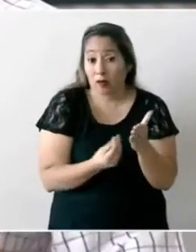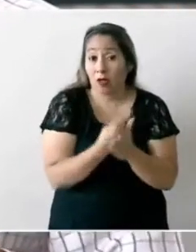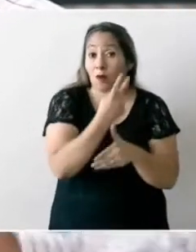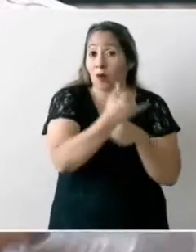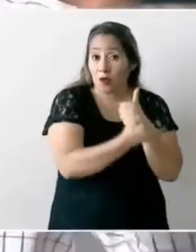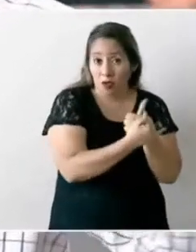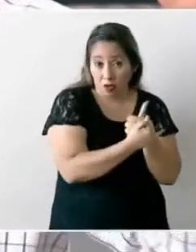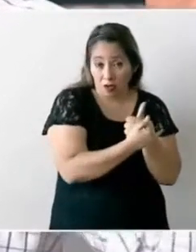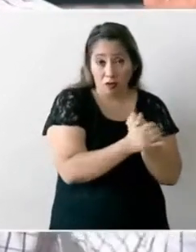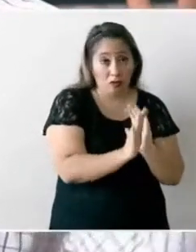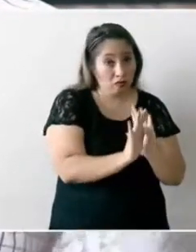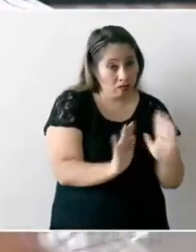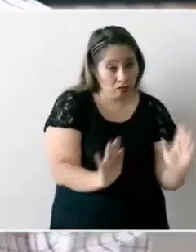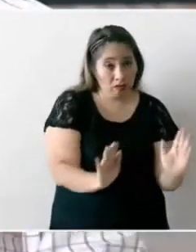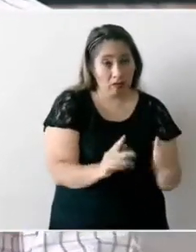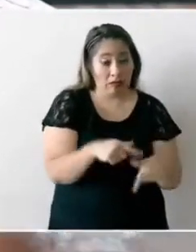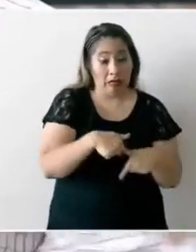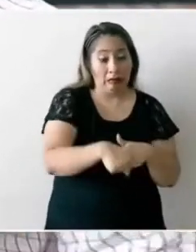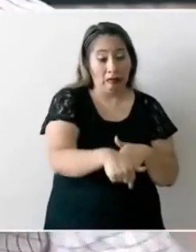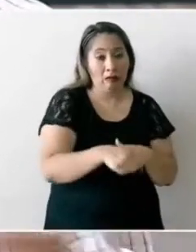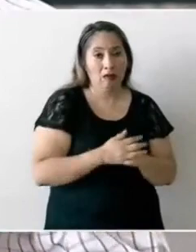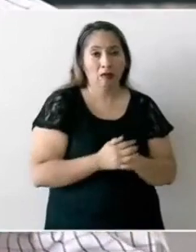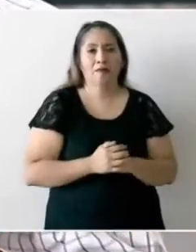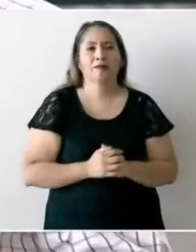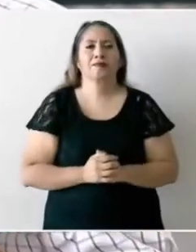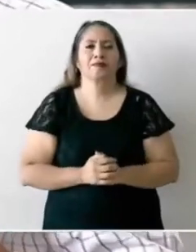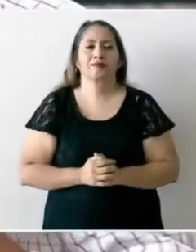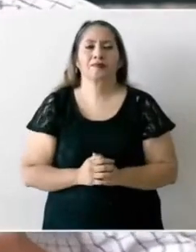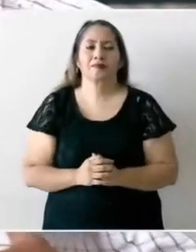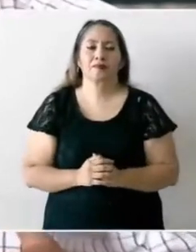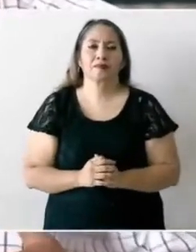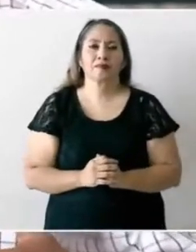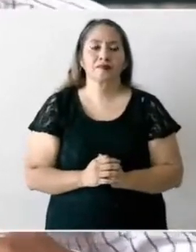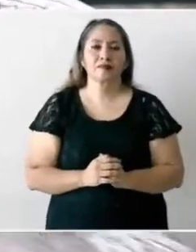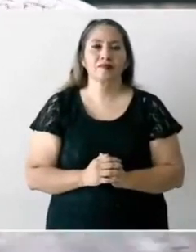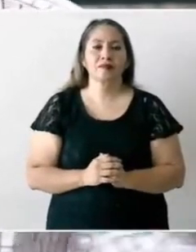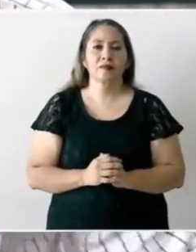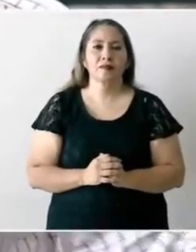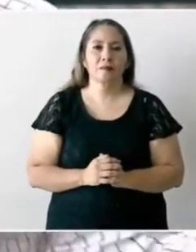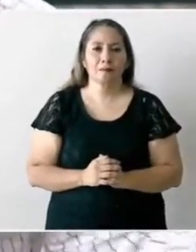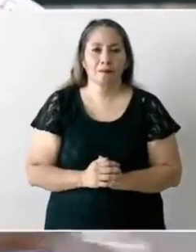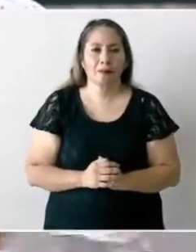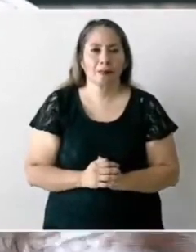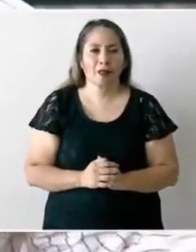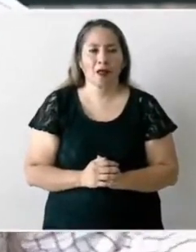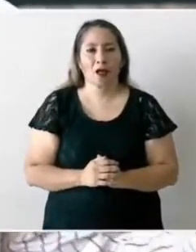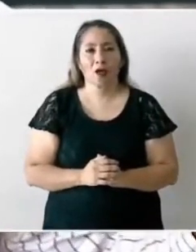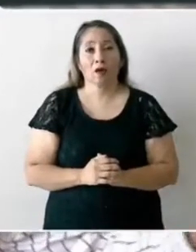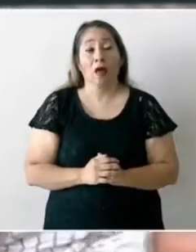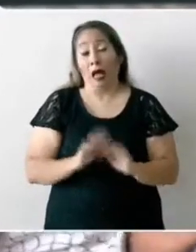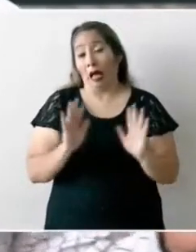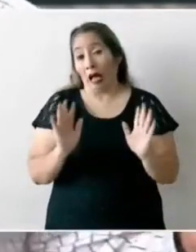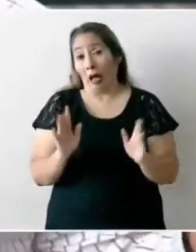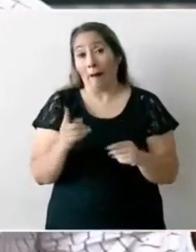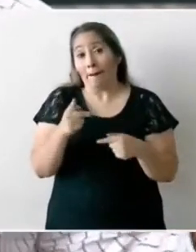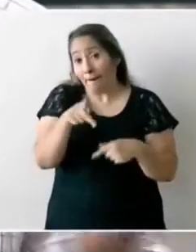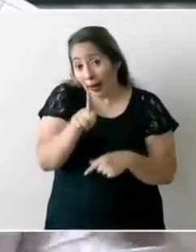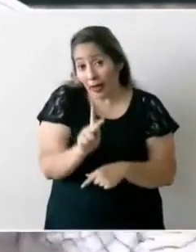y que hay algunas que de plano no las vamos a poder